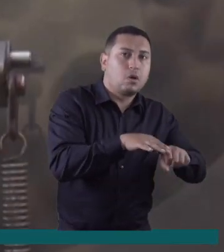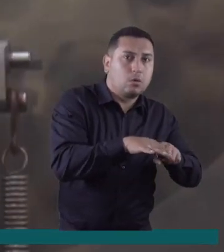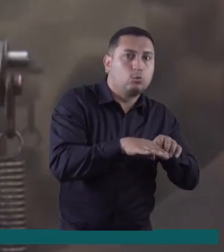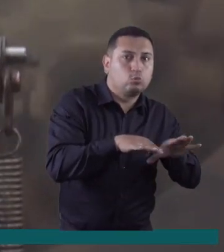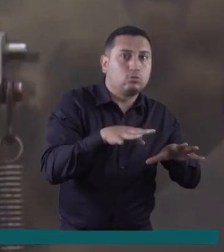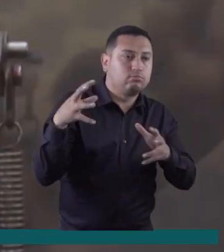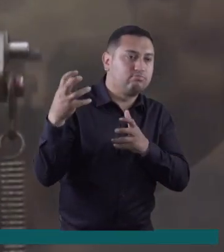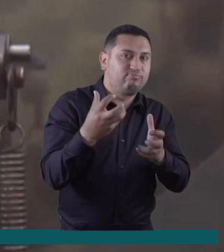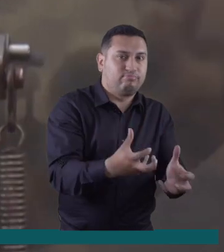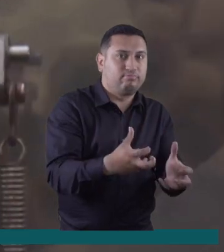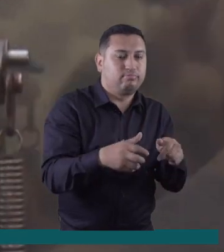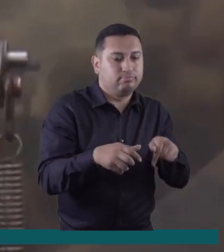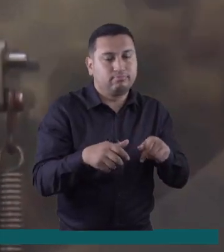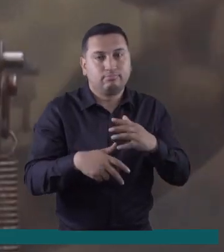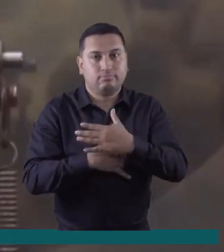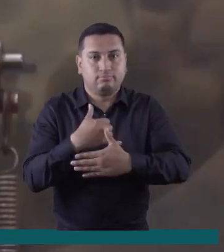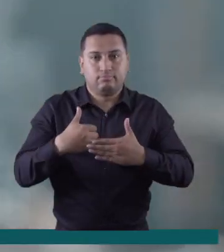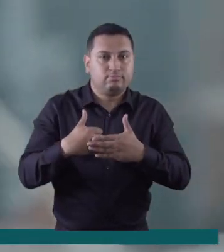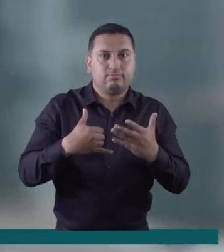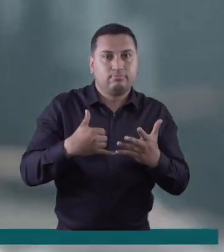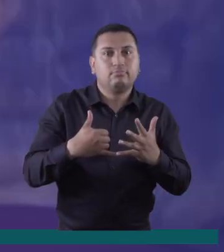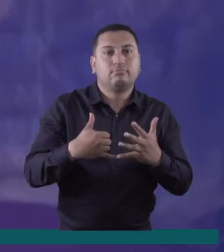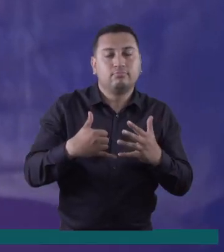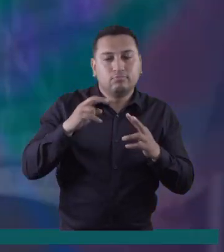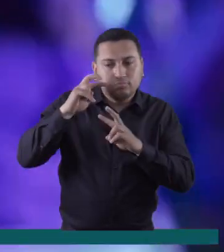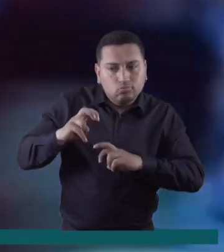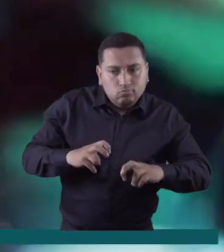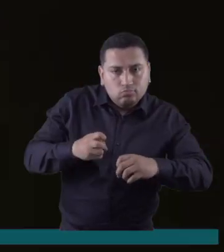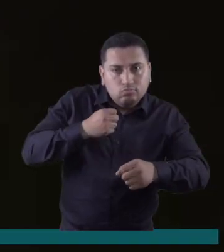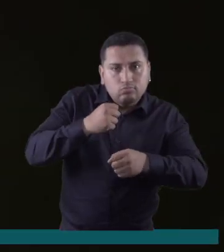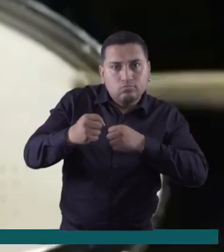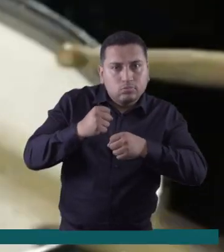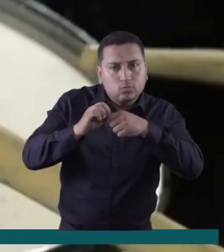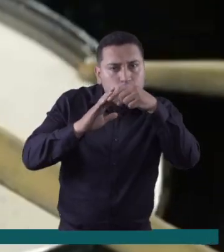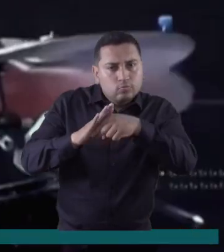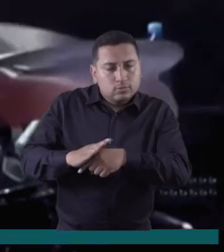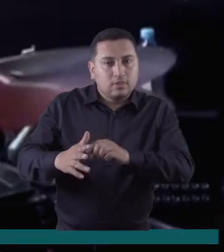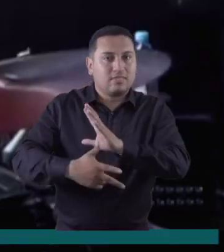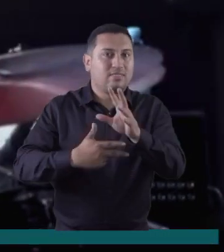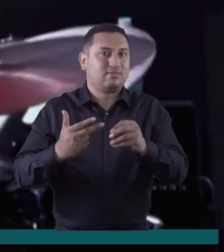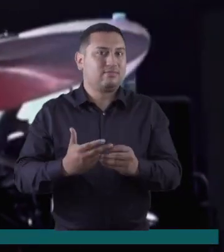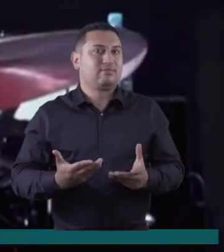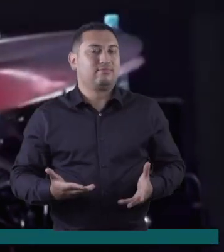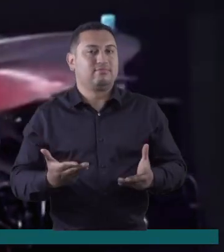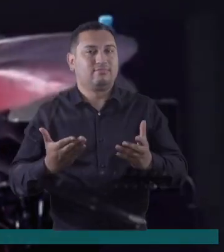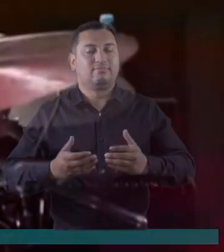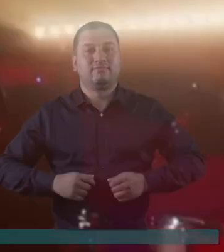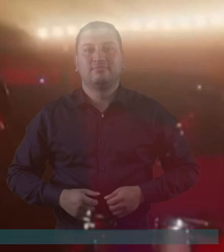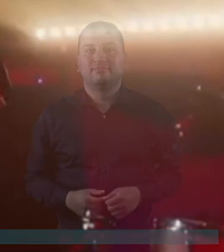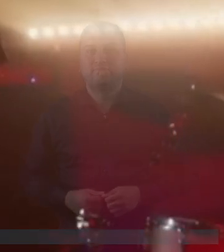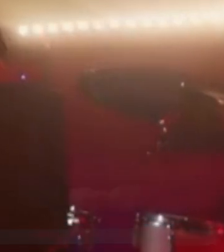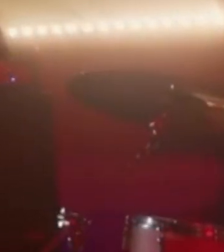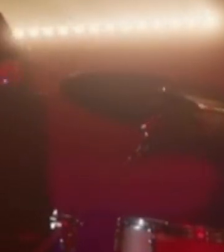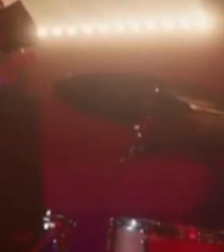trabajadora que se rinde por nada, compañía de